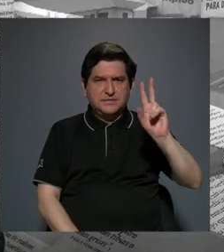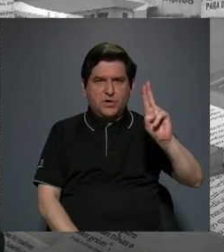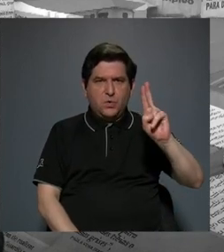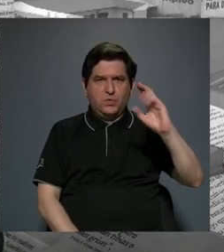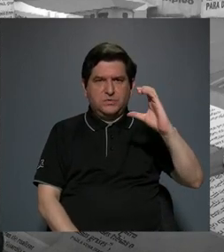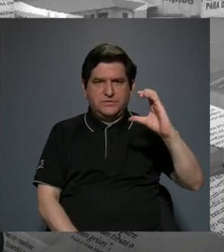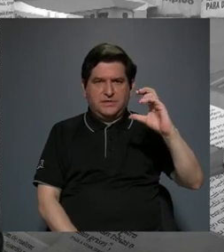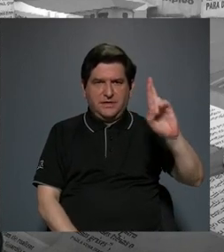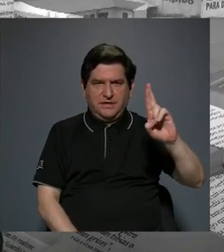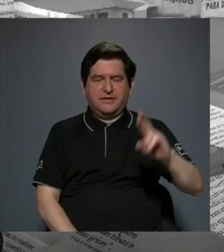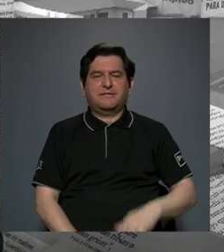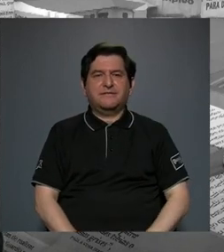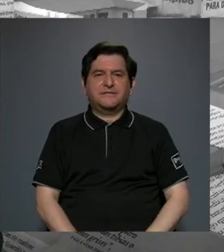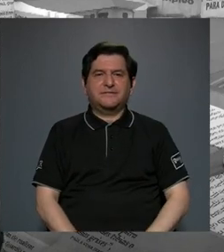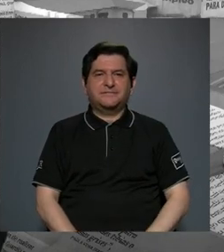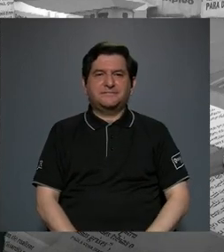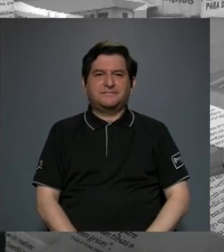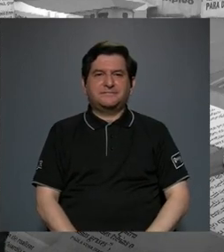Costa Rica